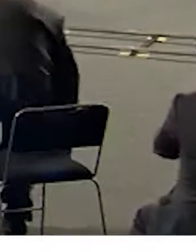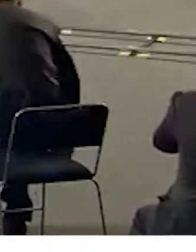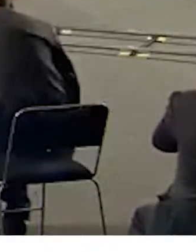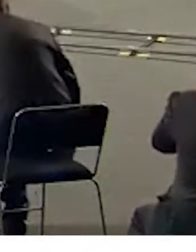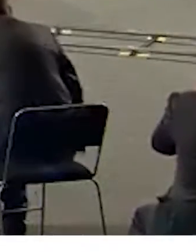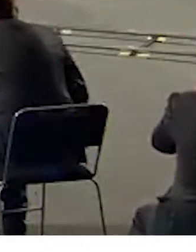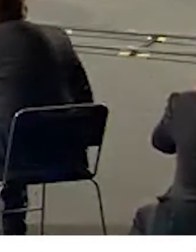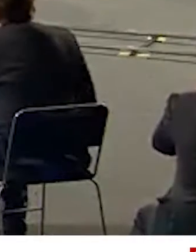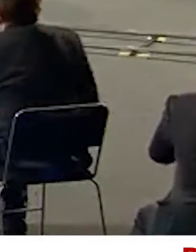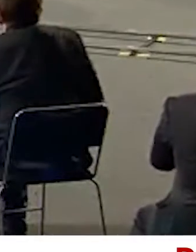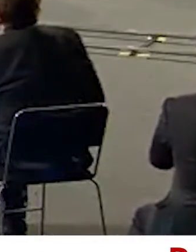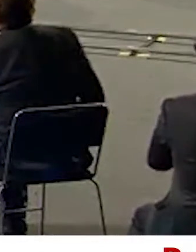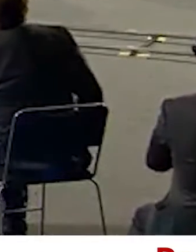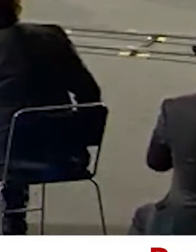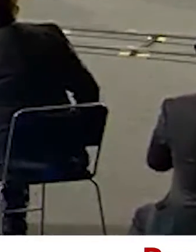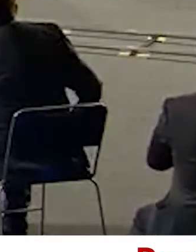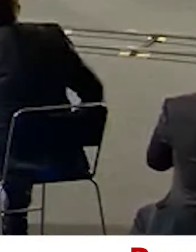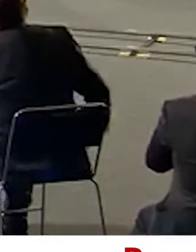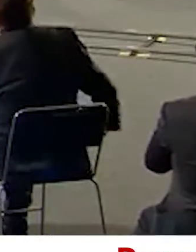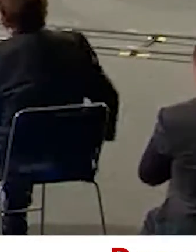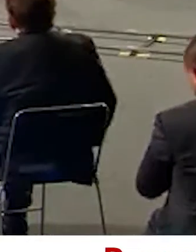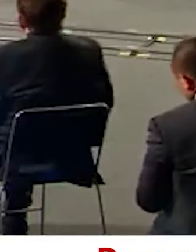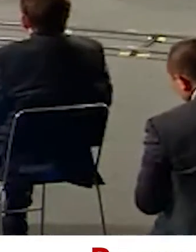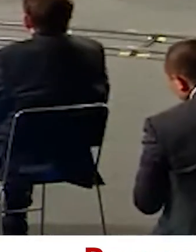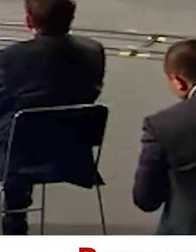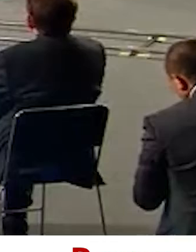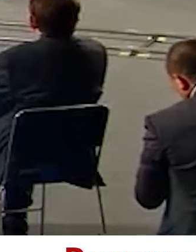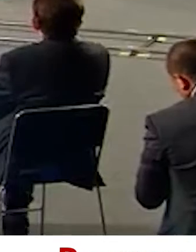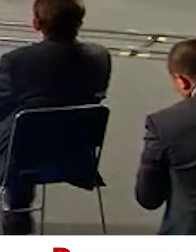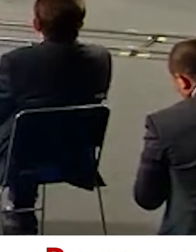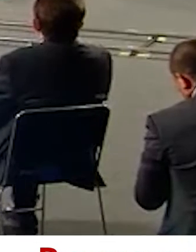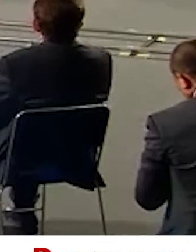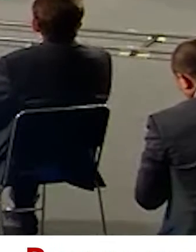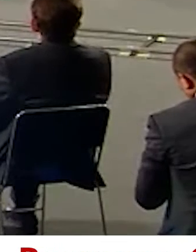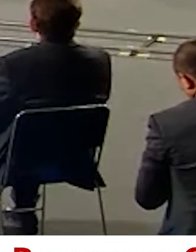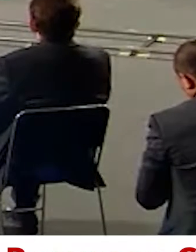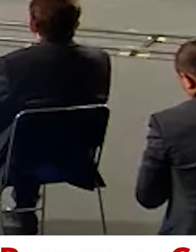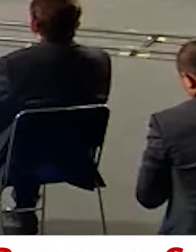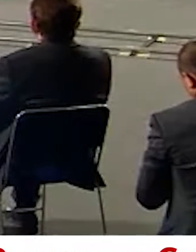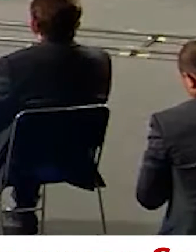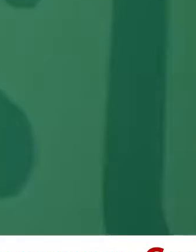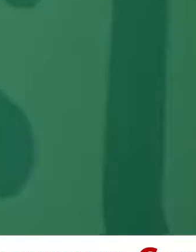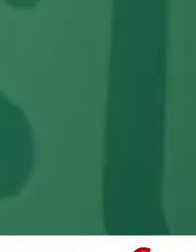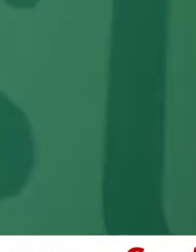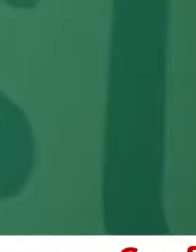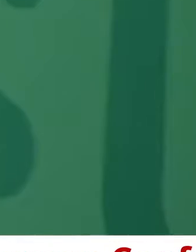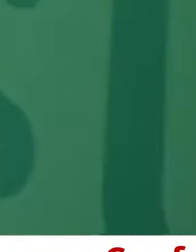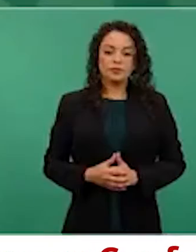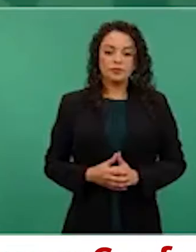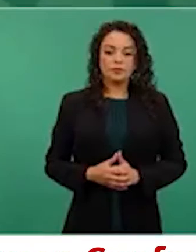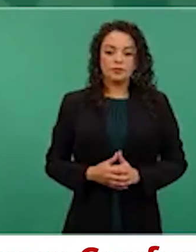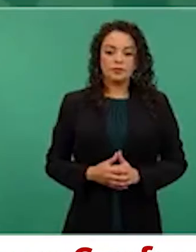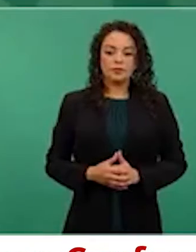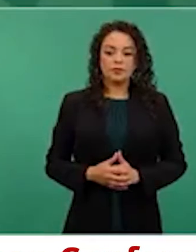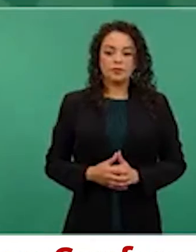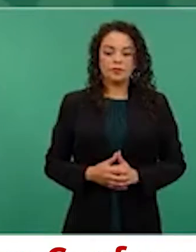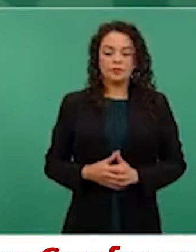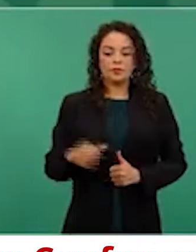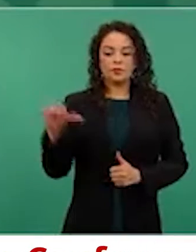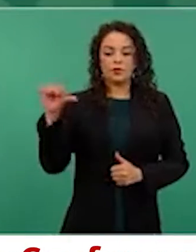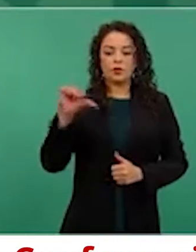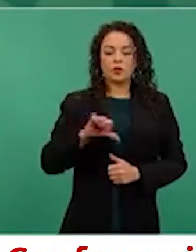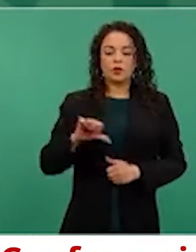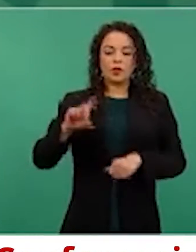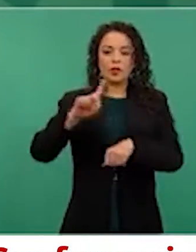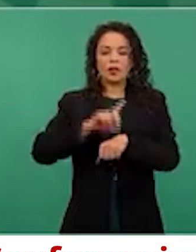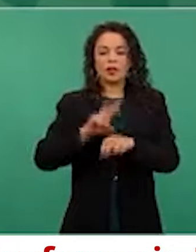Vamos a tratar el día de hoy lo relacionado con el informe